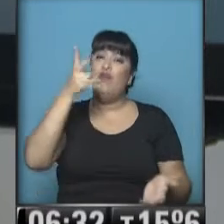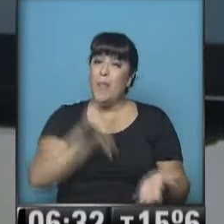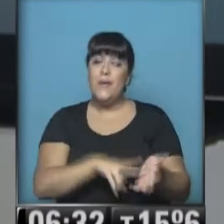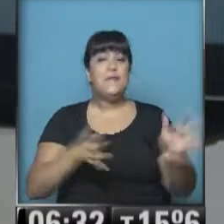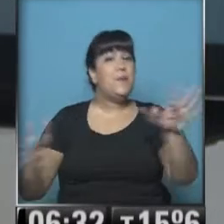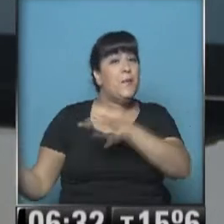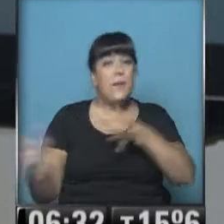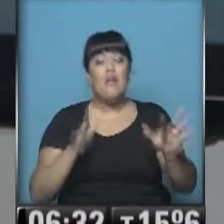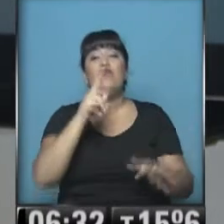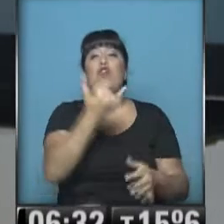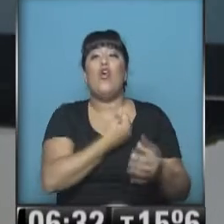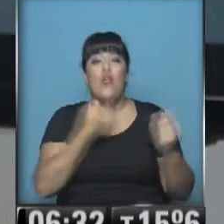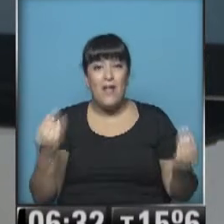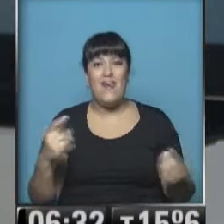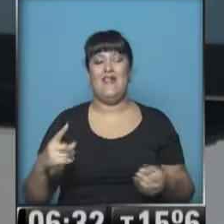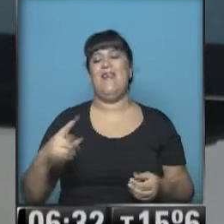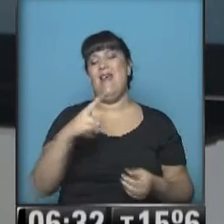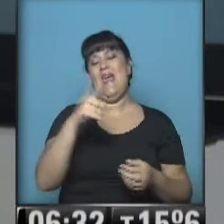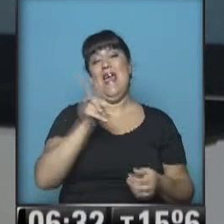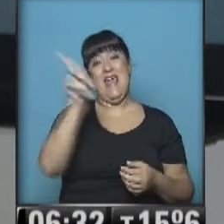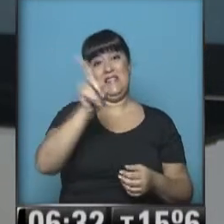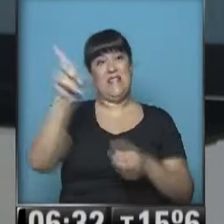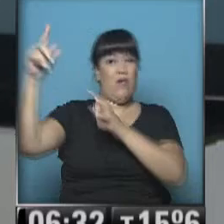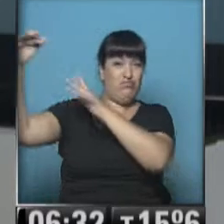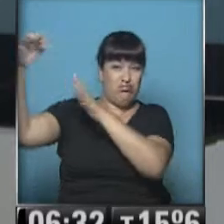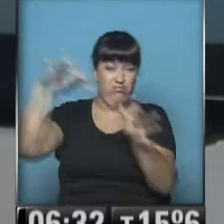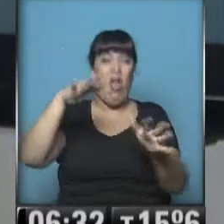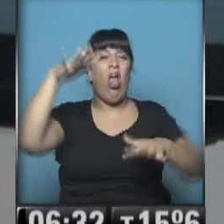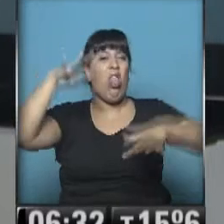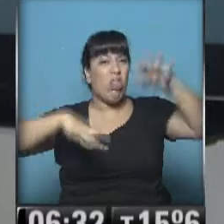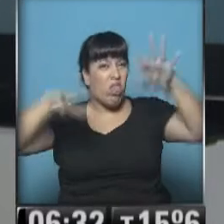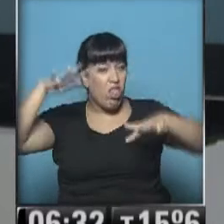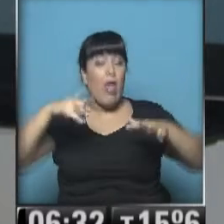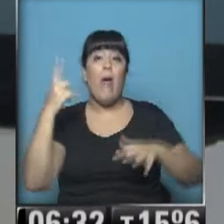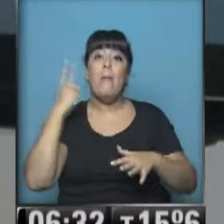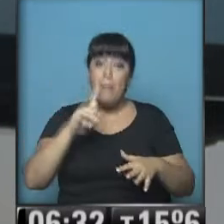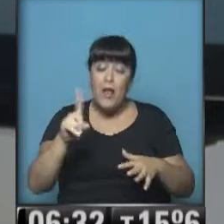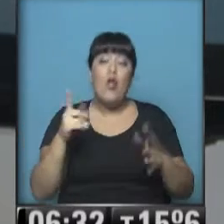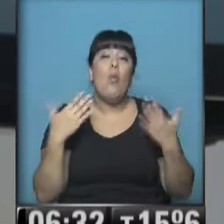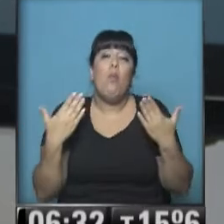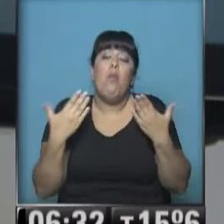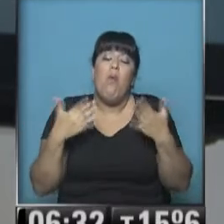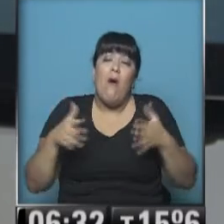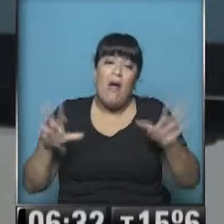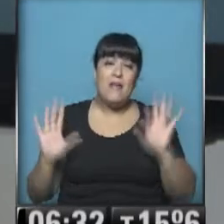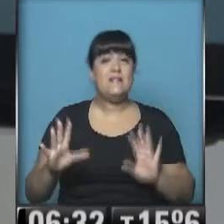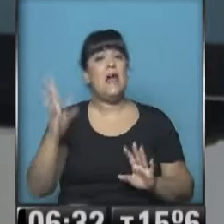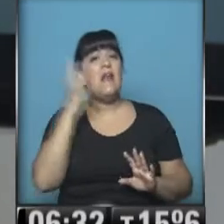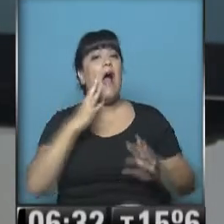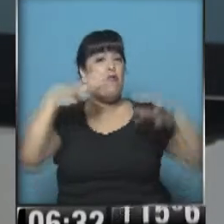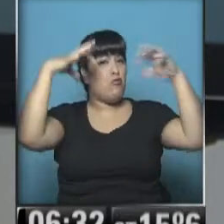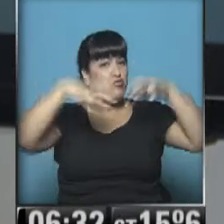viento del sector este, inestabilidad. Y es baja, pero existe la probabilidad de alguna